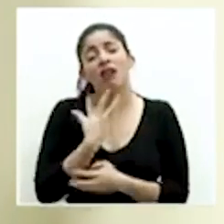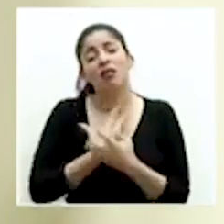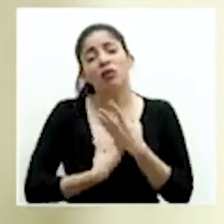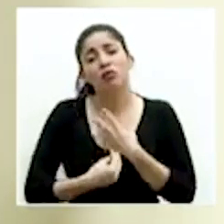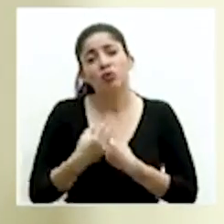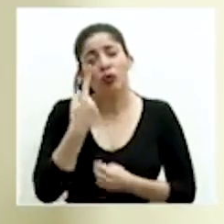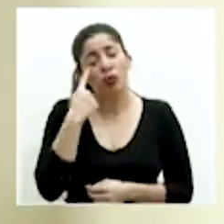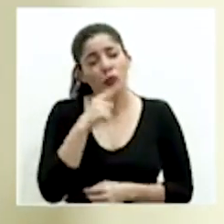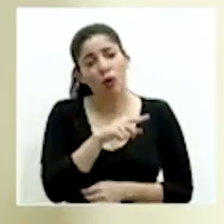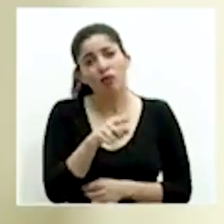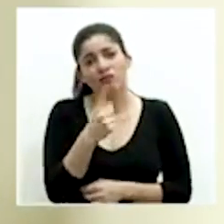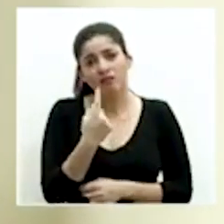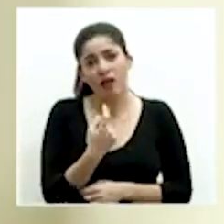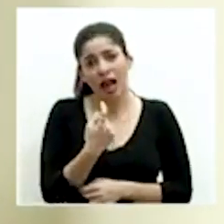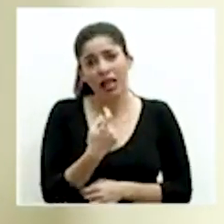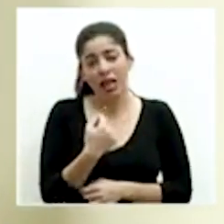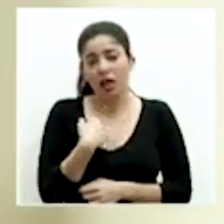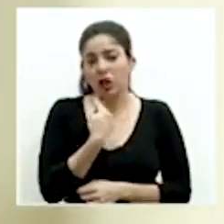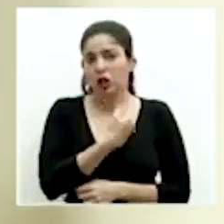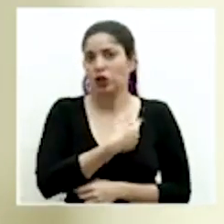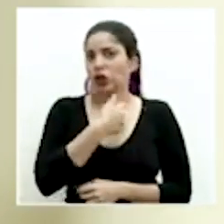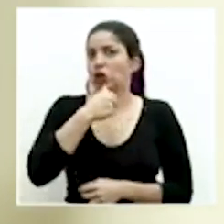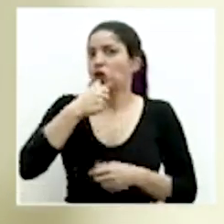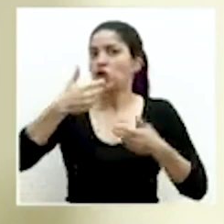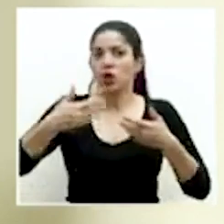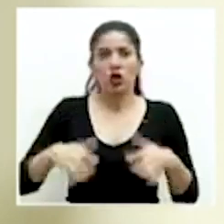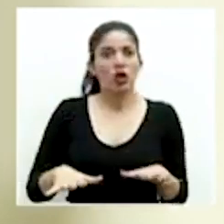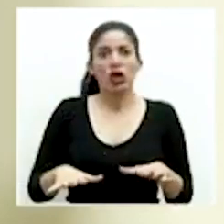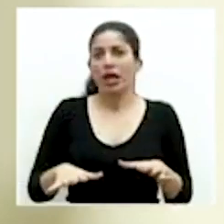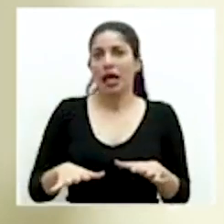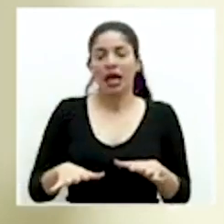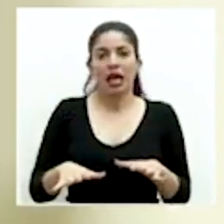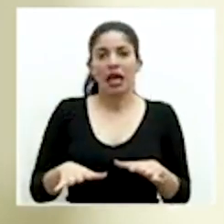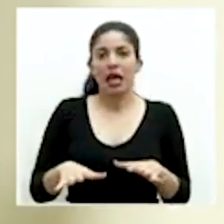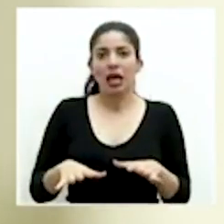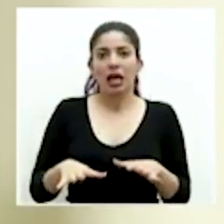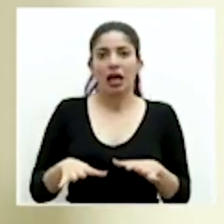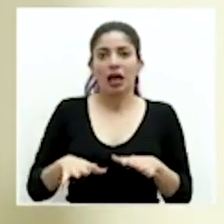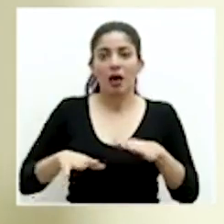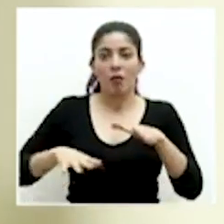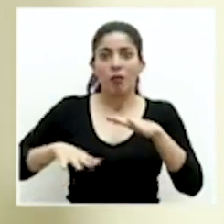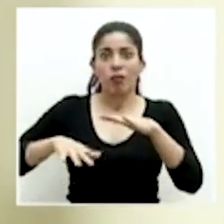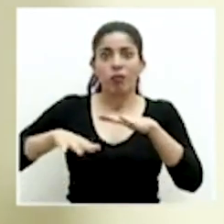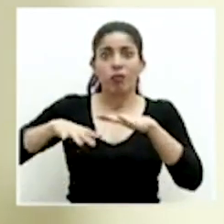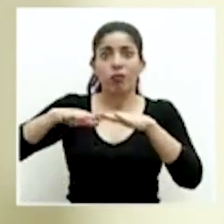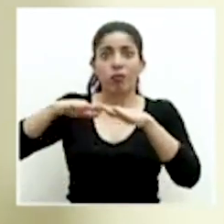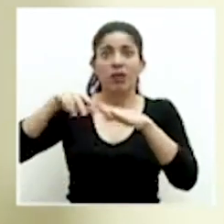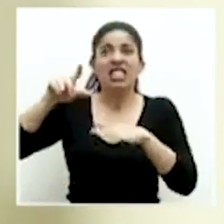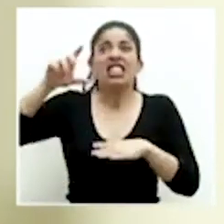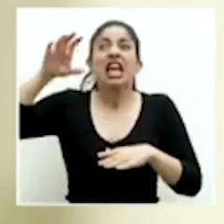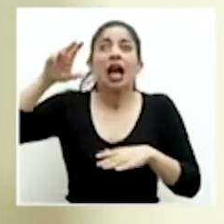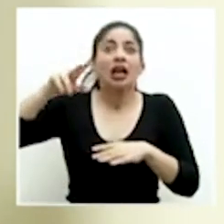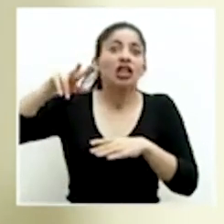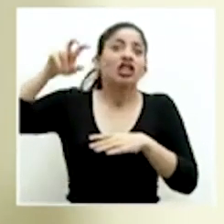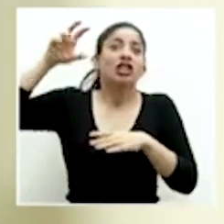no queremos que se llegue a alcanzar cifras por cientos